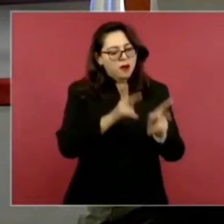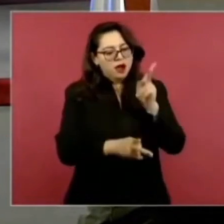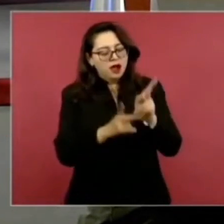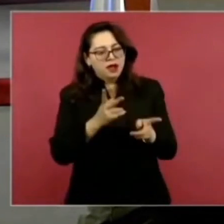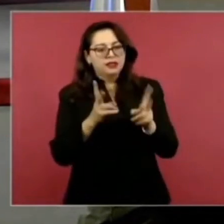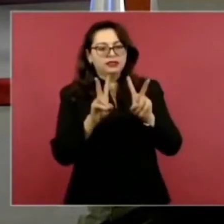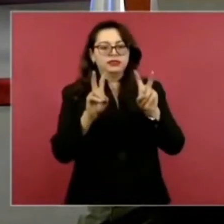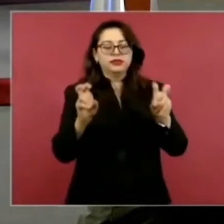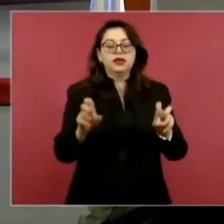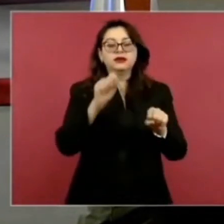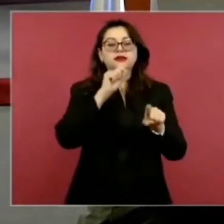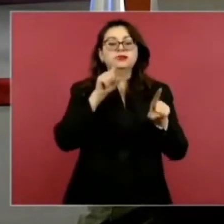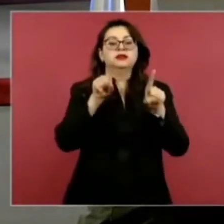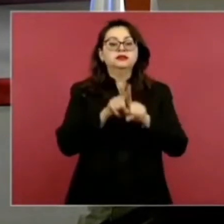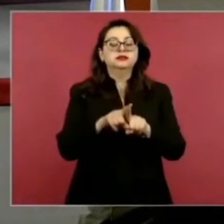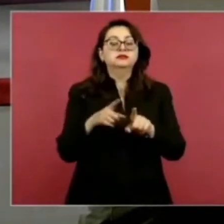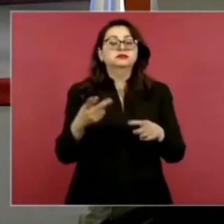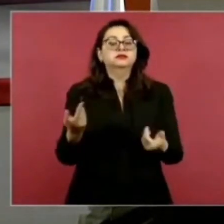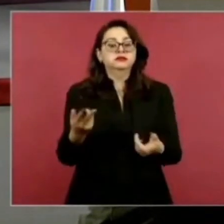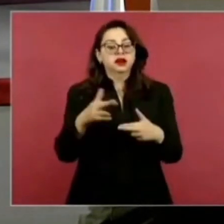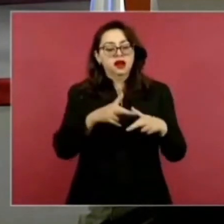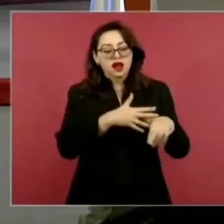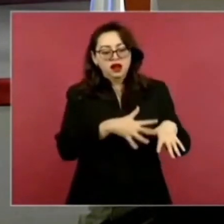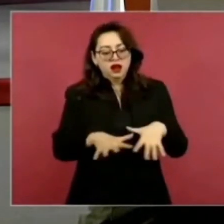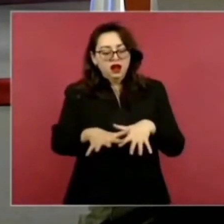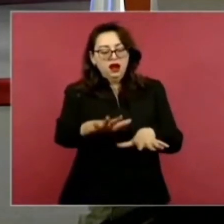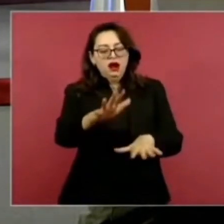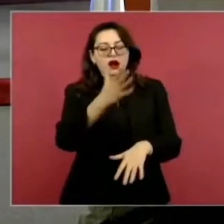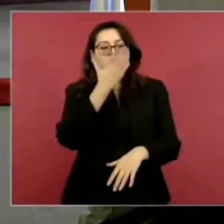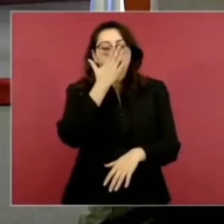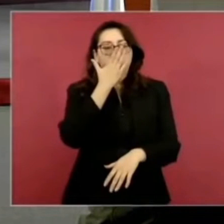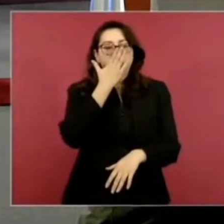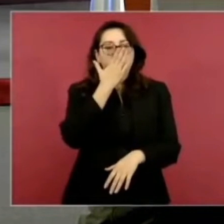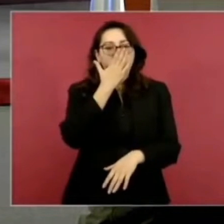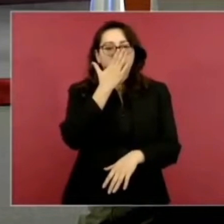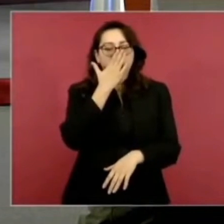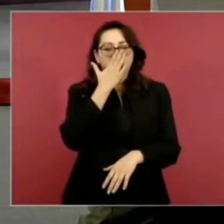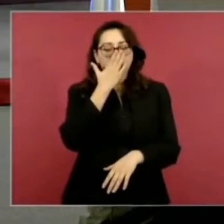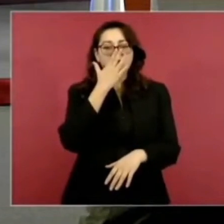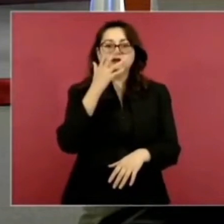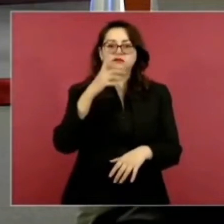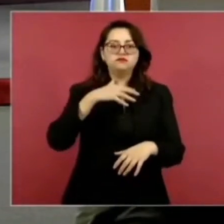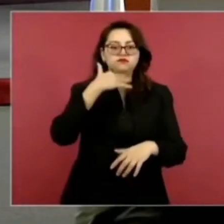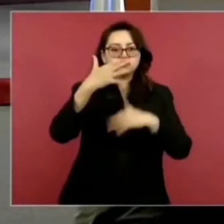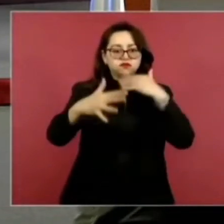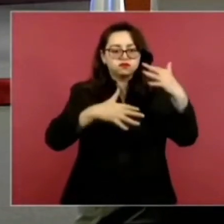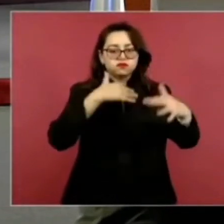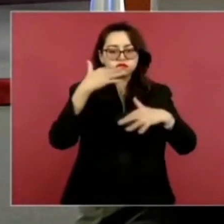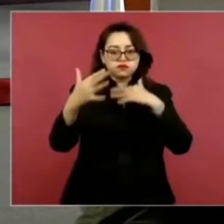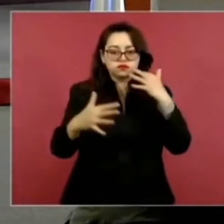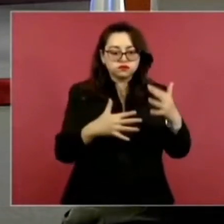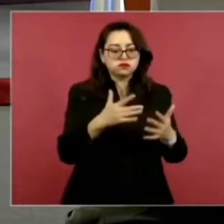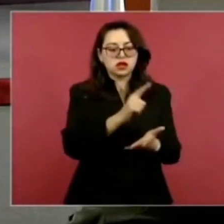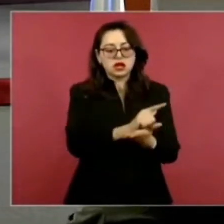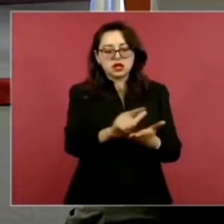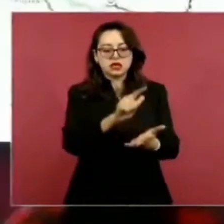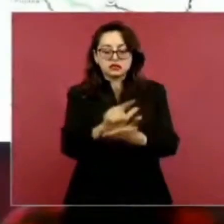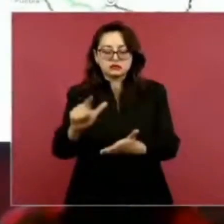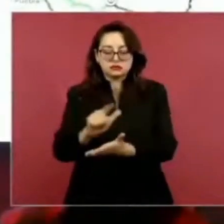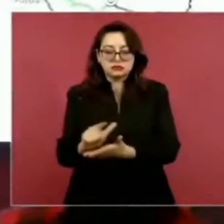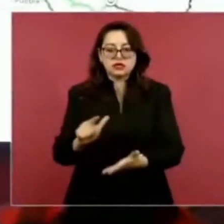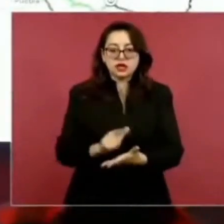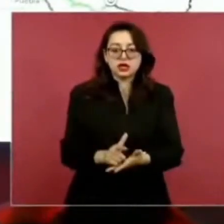contaminación de lo del río Sonora y otros temas, pero ya hay acuerdo,